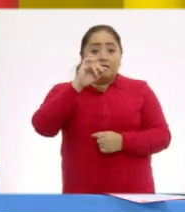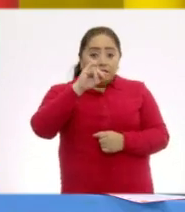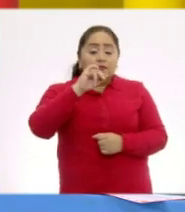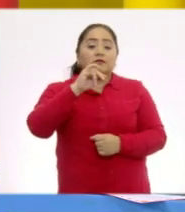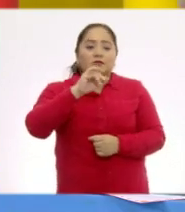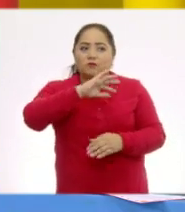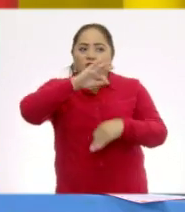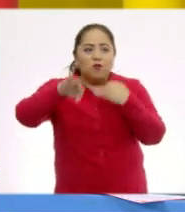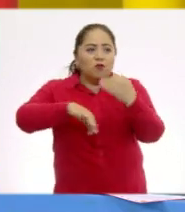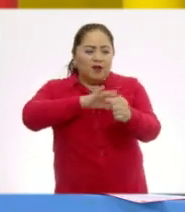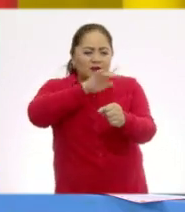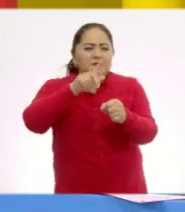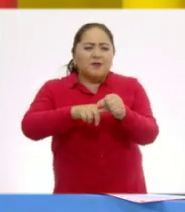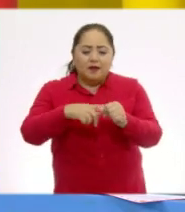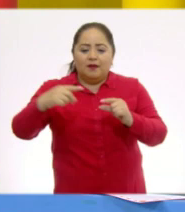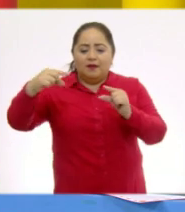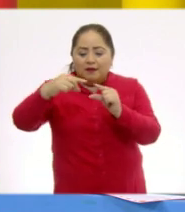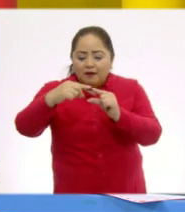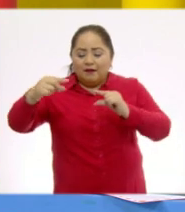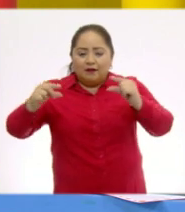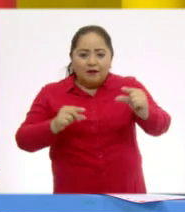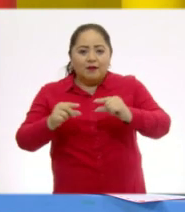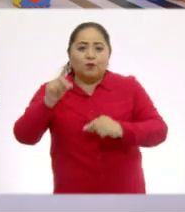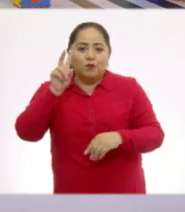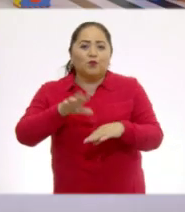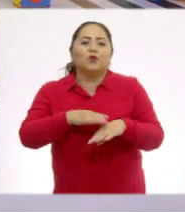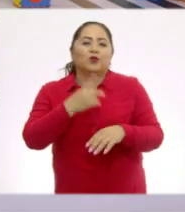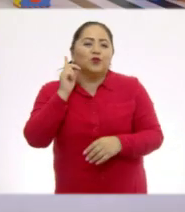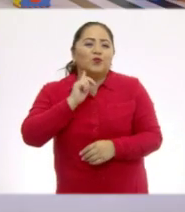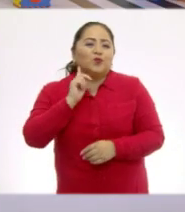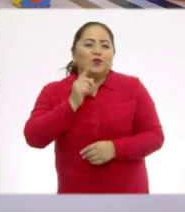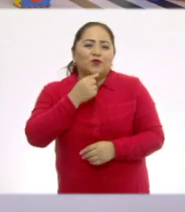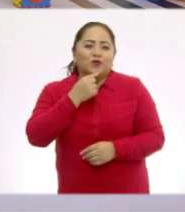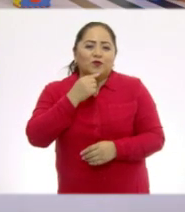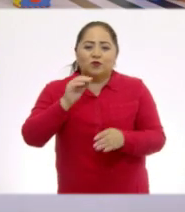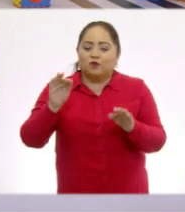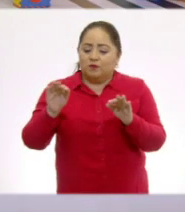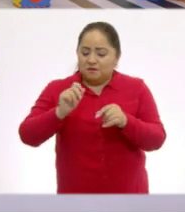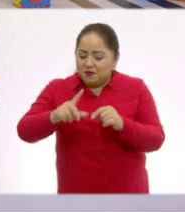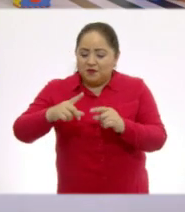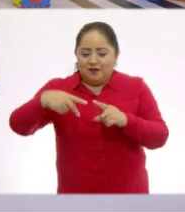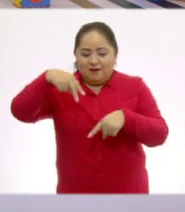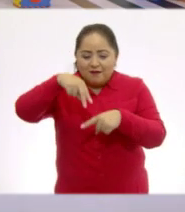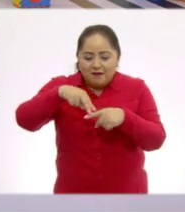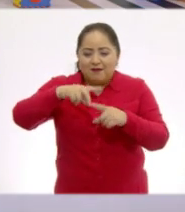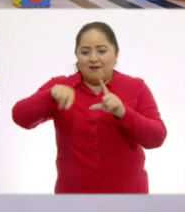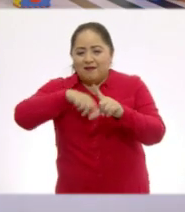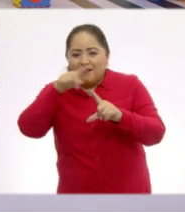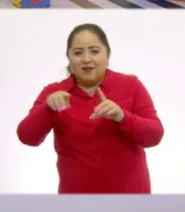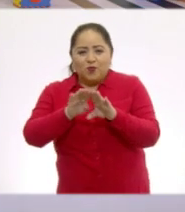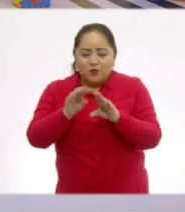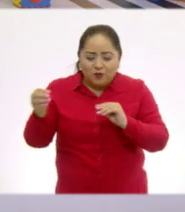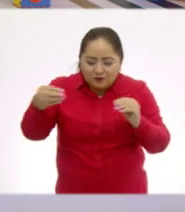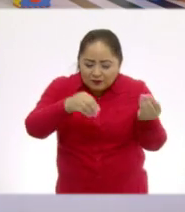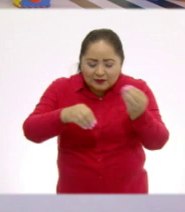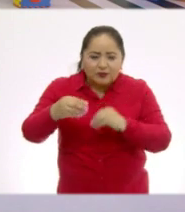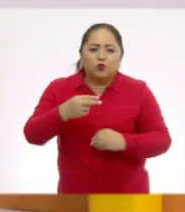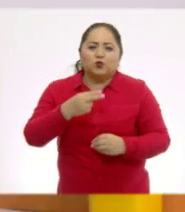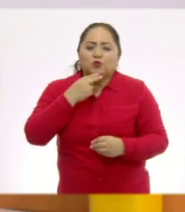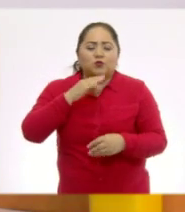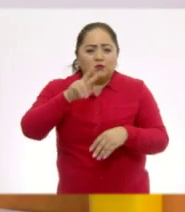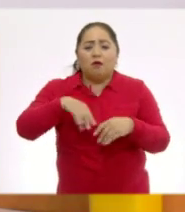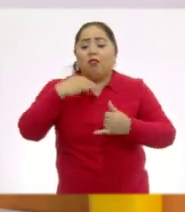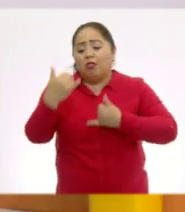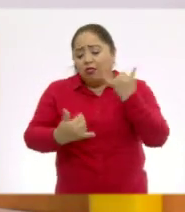formar todos estos animales y a Paloma, que era la mujer, con sus piezas del tangram. Las movió, las utilizó,